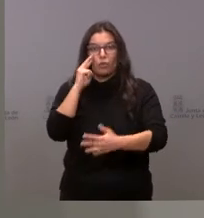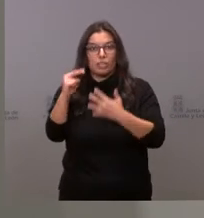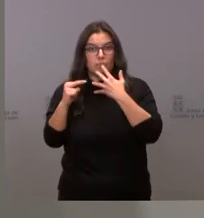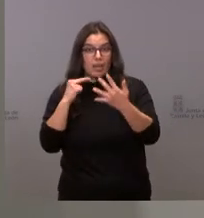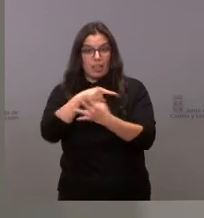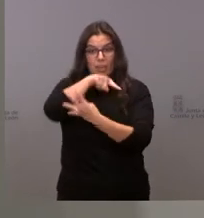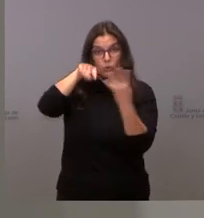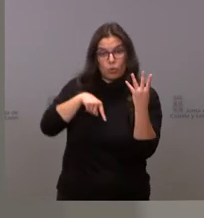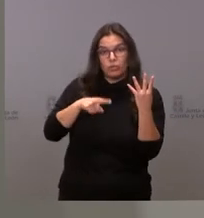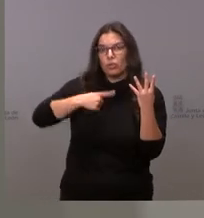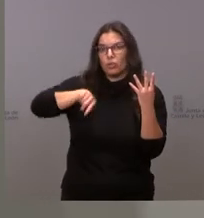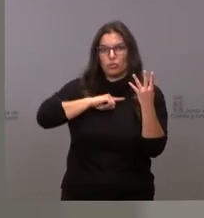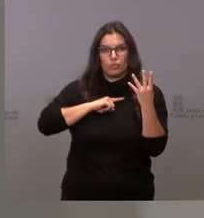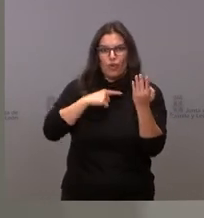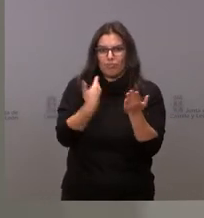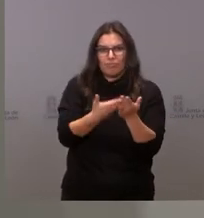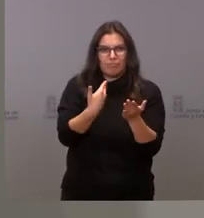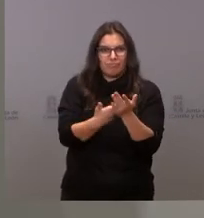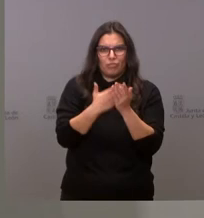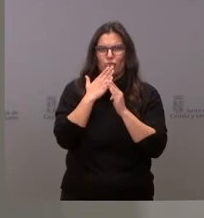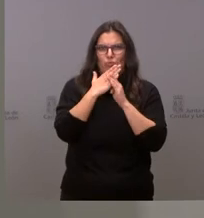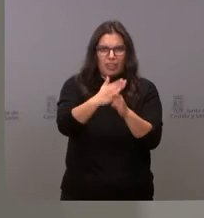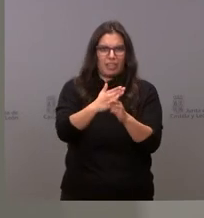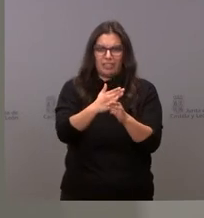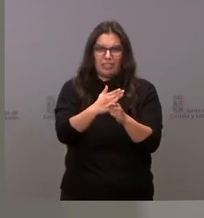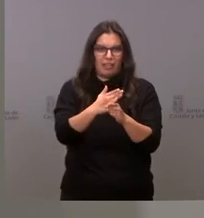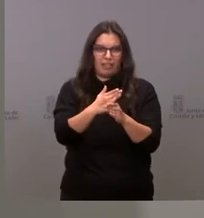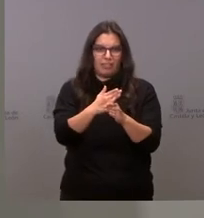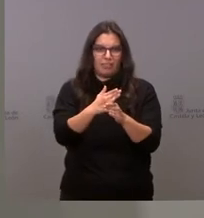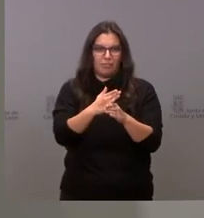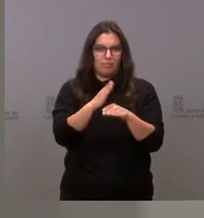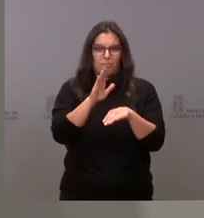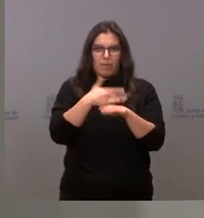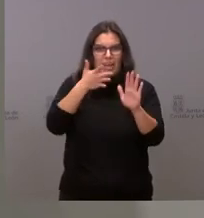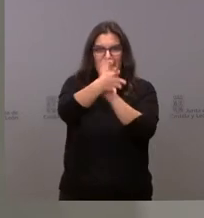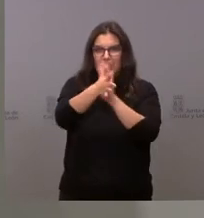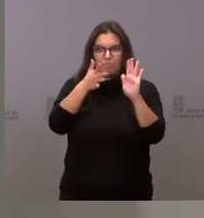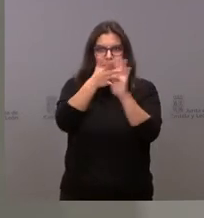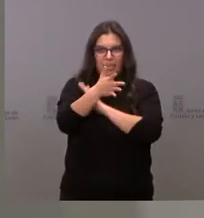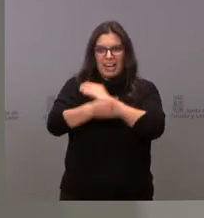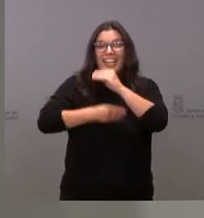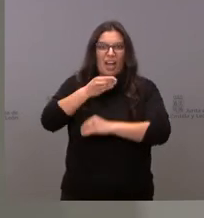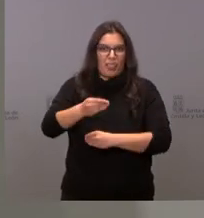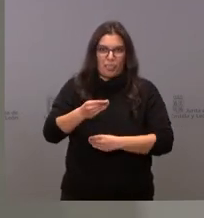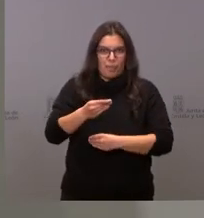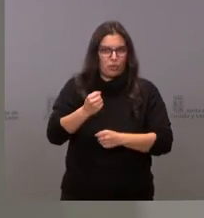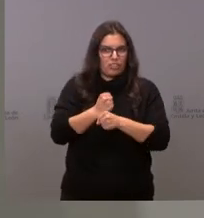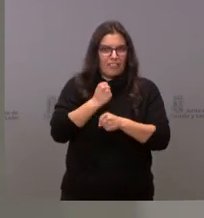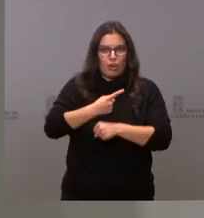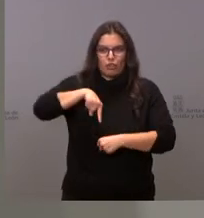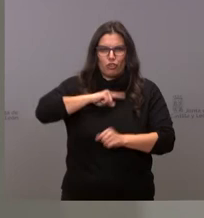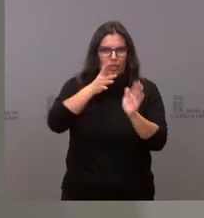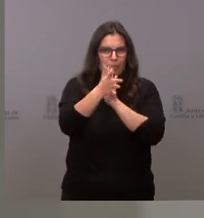tenemos argumentos suficientes para afrontar nuestras explicaciones a la ciudadanía en nuestra tarea de gobierno